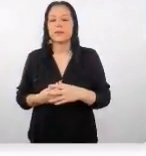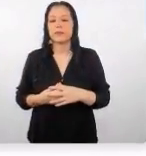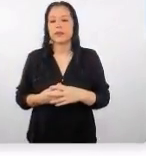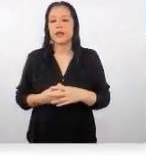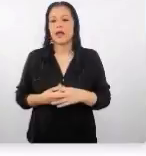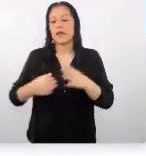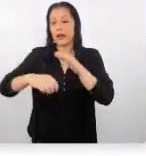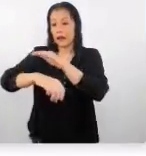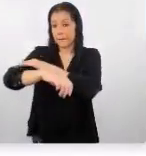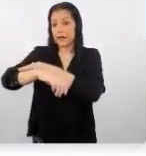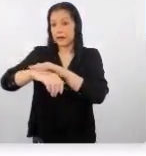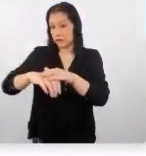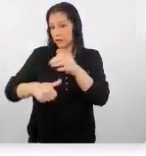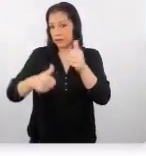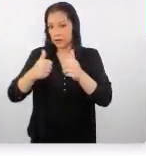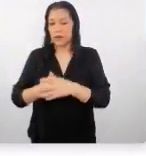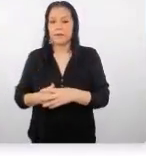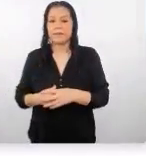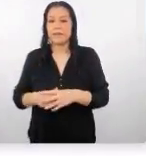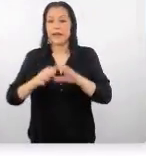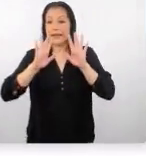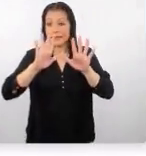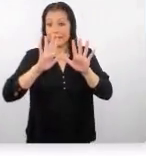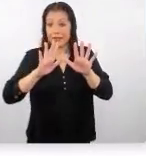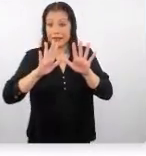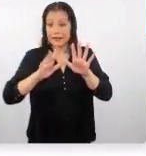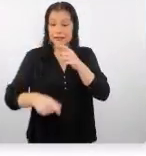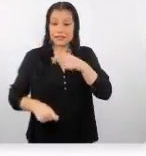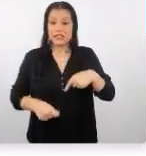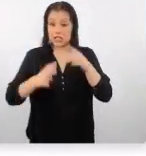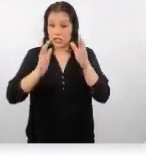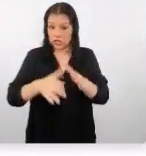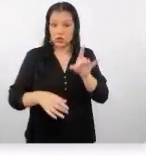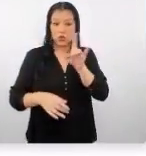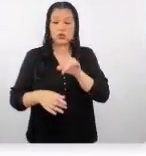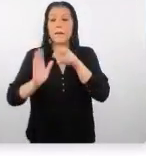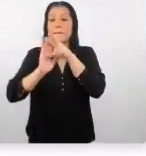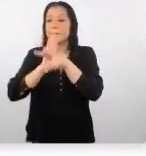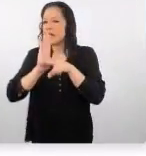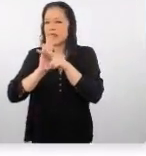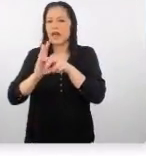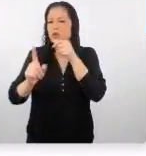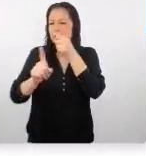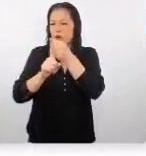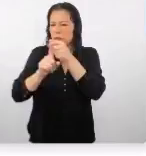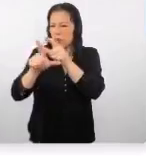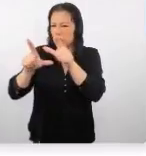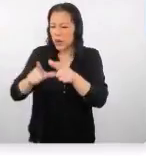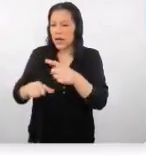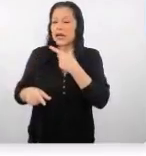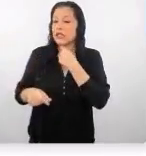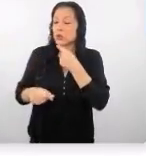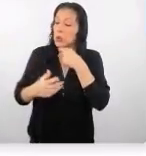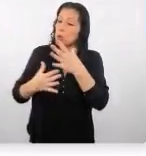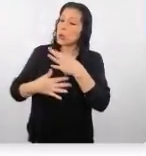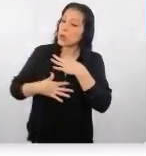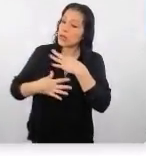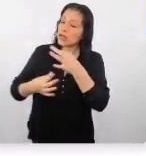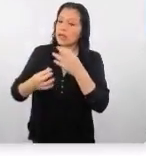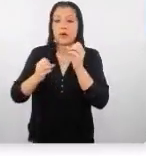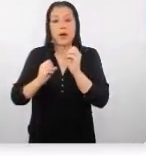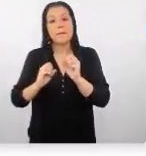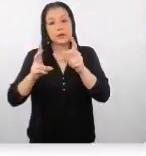tipo de plataformas. Seis de cada día chinos consumen videos en vivo. Entonces, es interesante porque es una oportunidad